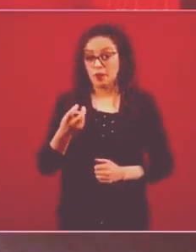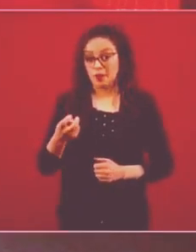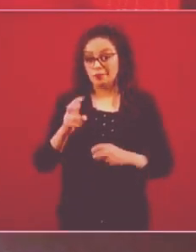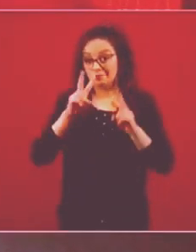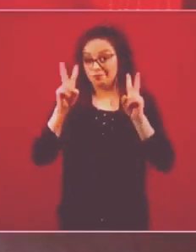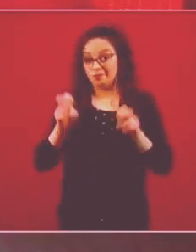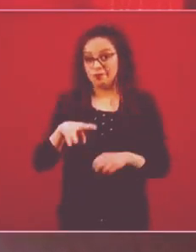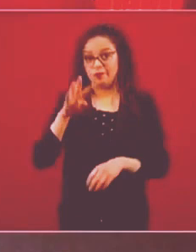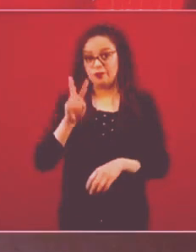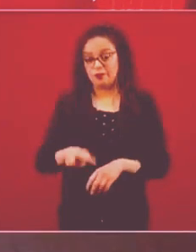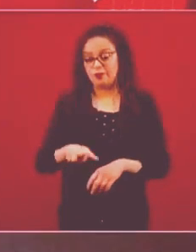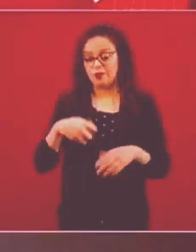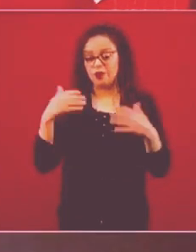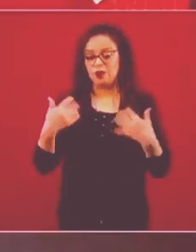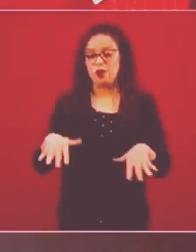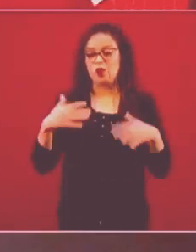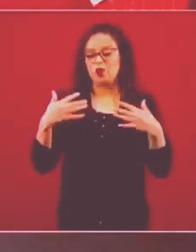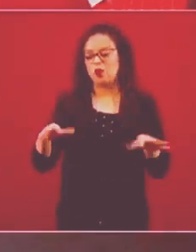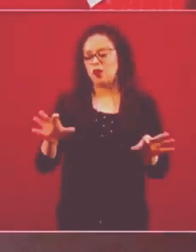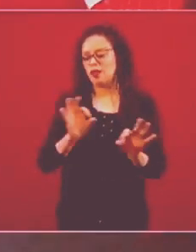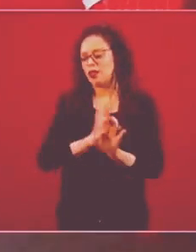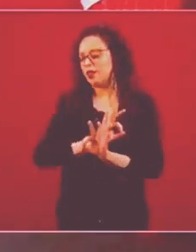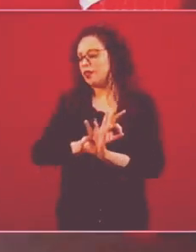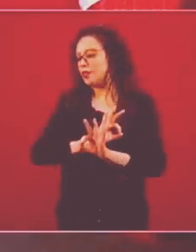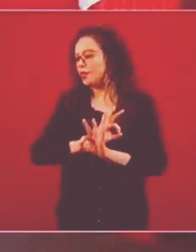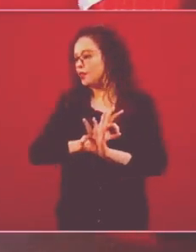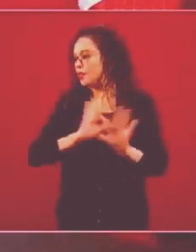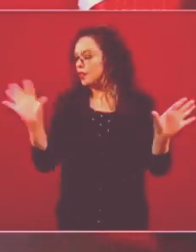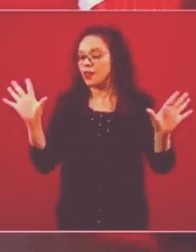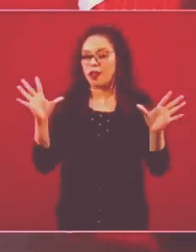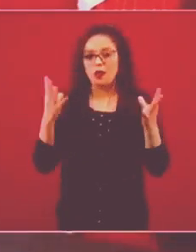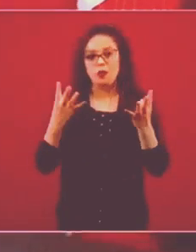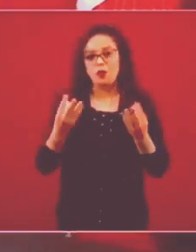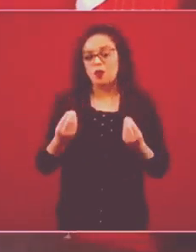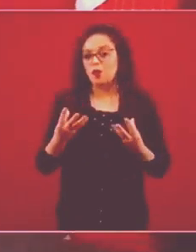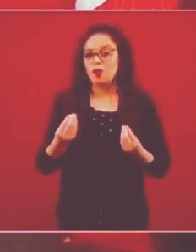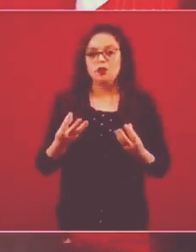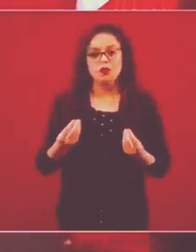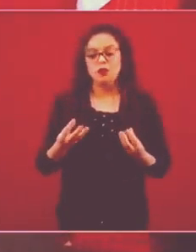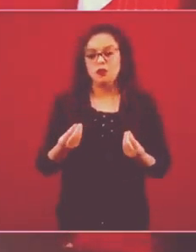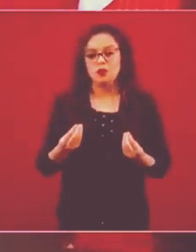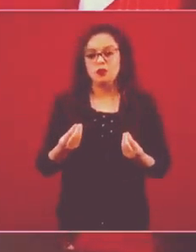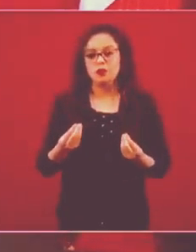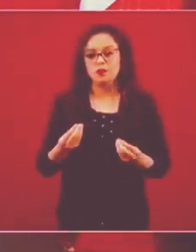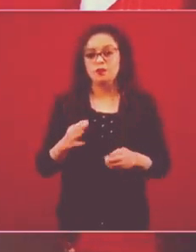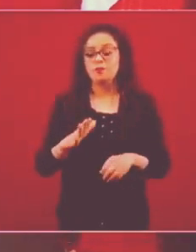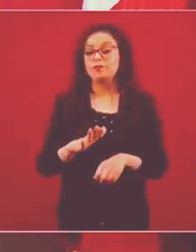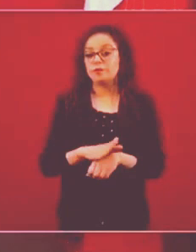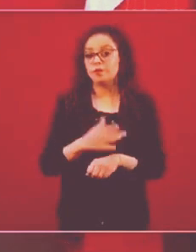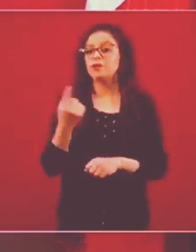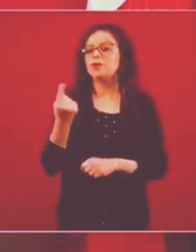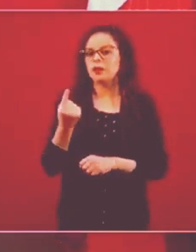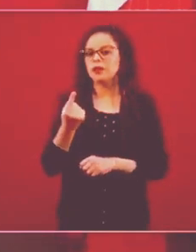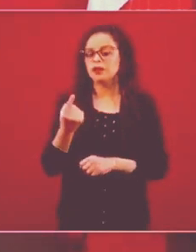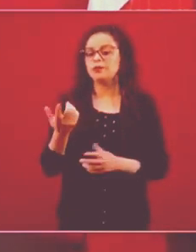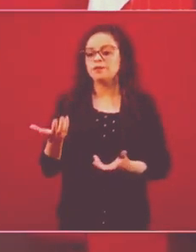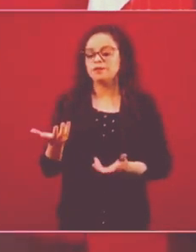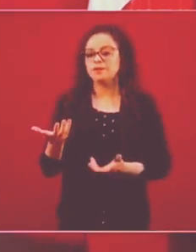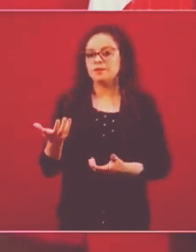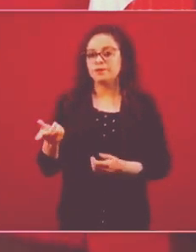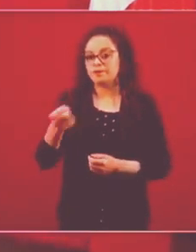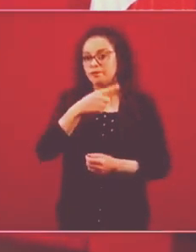porque se está reconociendo de que